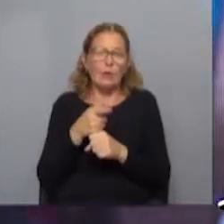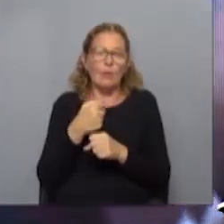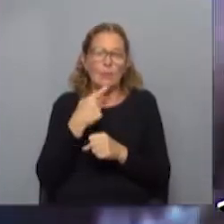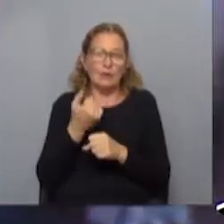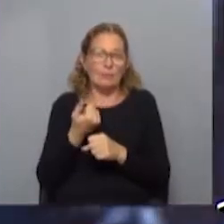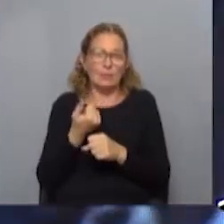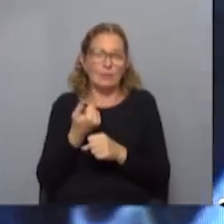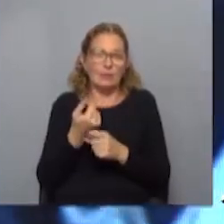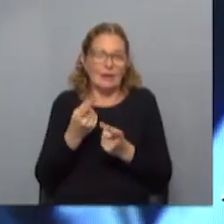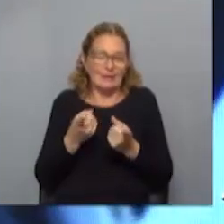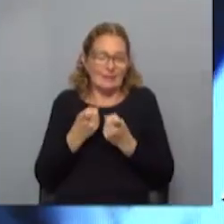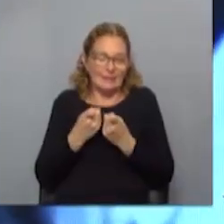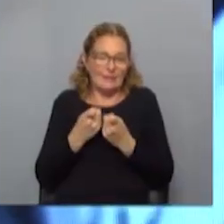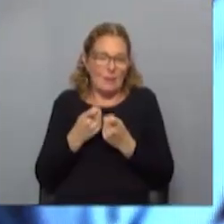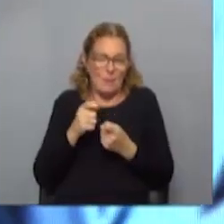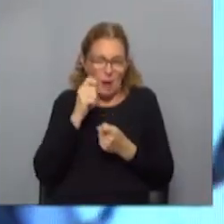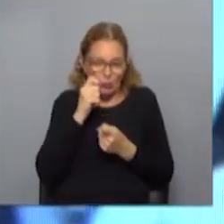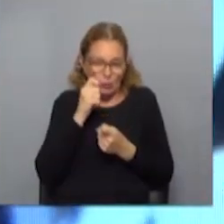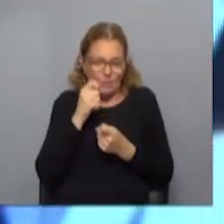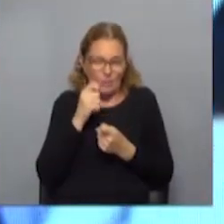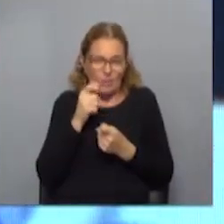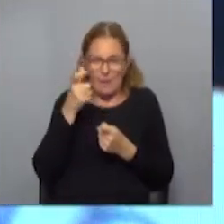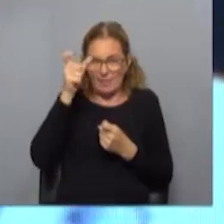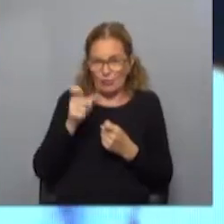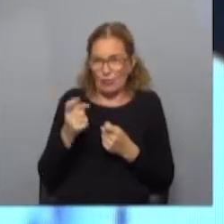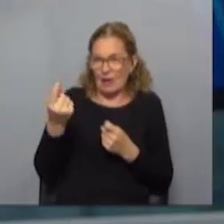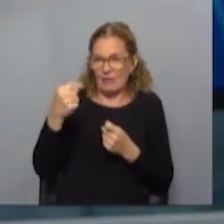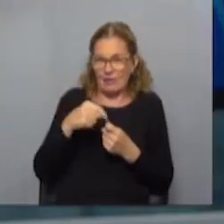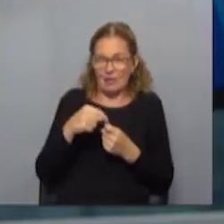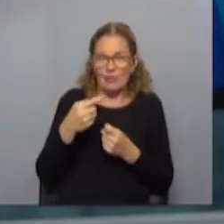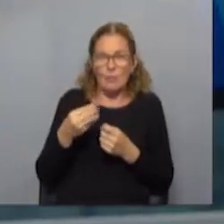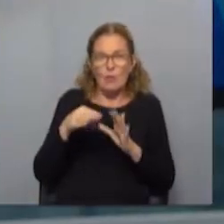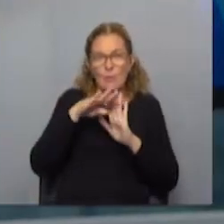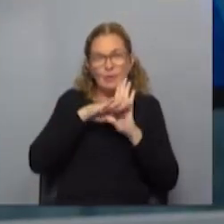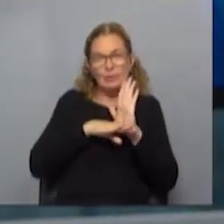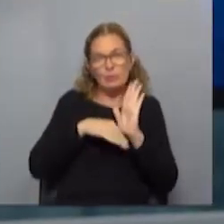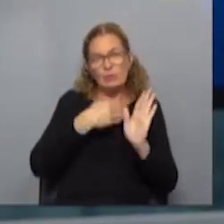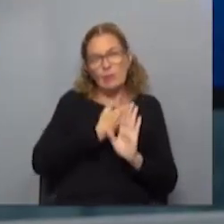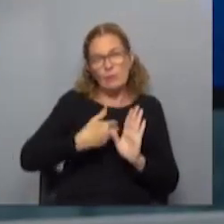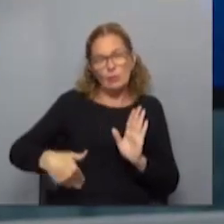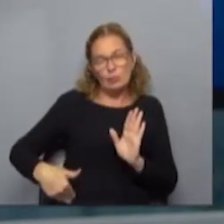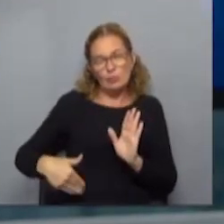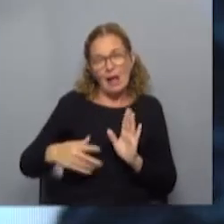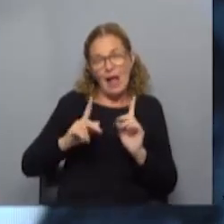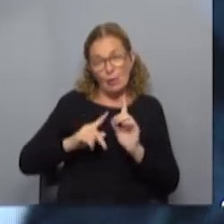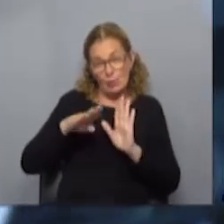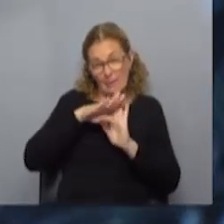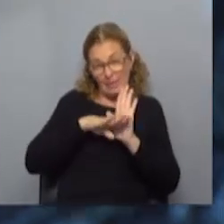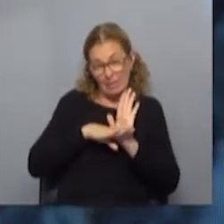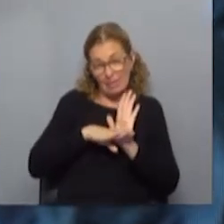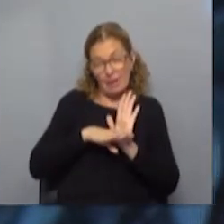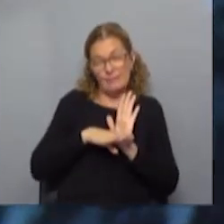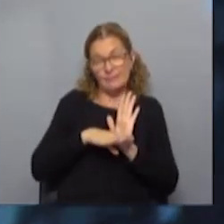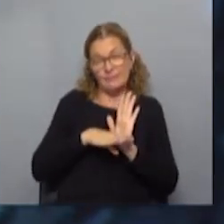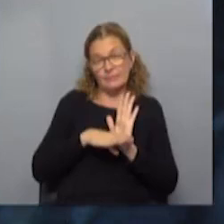para el motor del turismo son los turistas. ¿Y en este sentido cómo evalúan las medidas que tomó el en Entonces, tenemos algunas medidas. En el